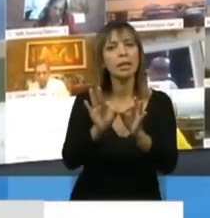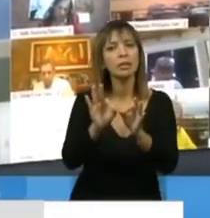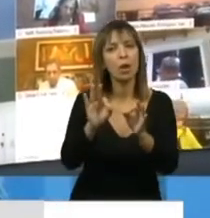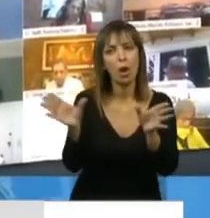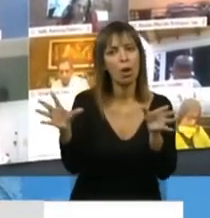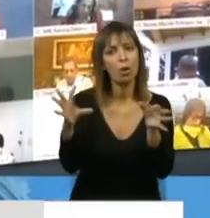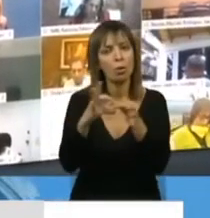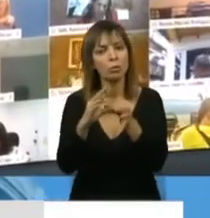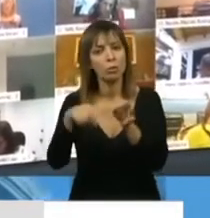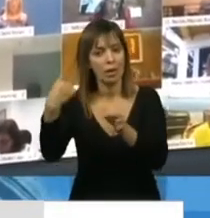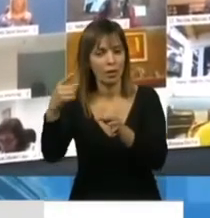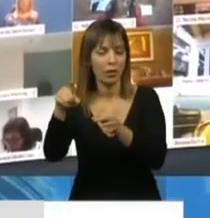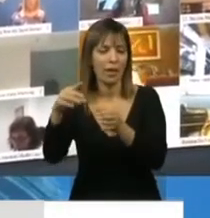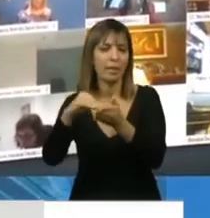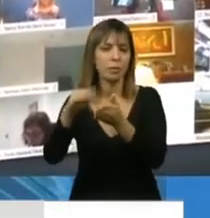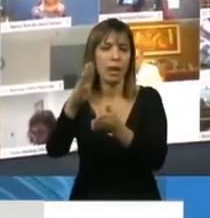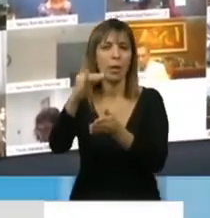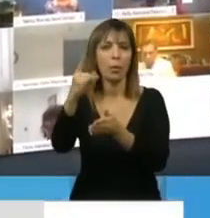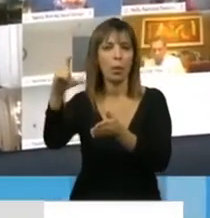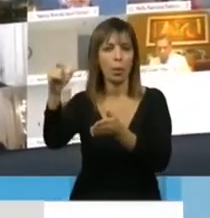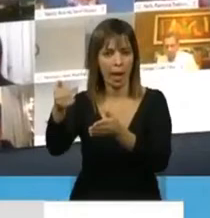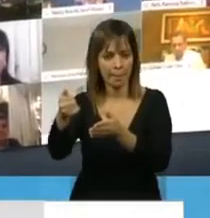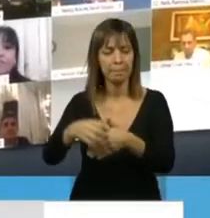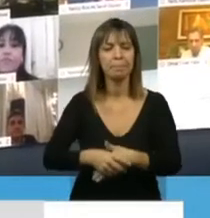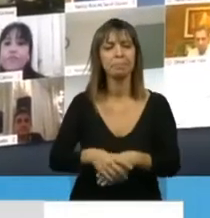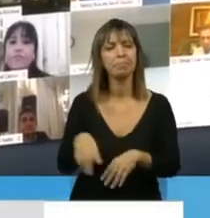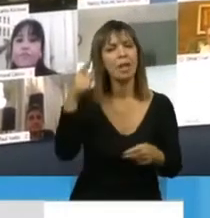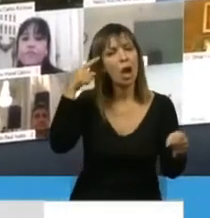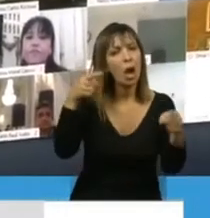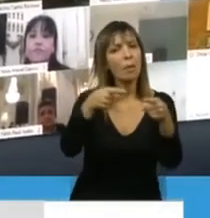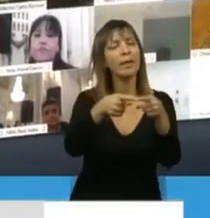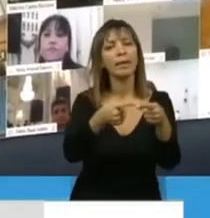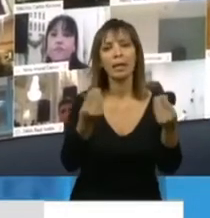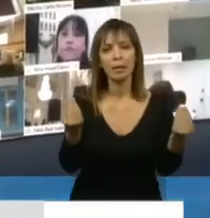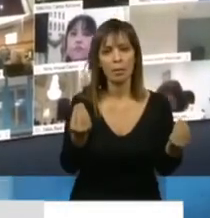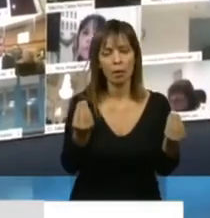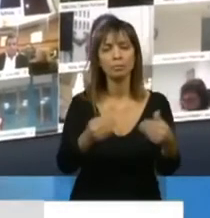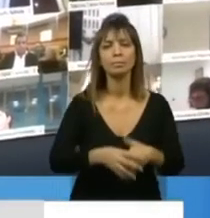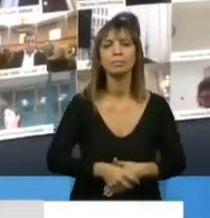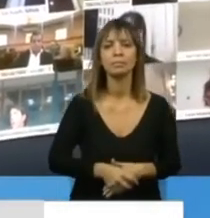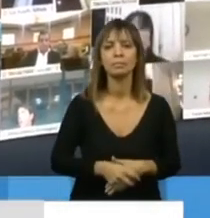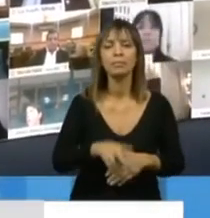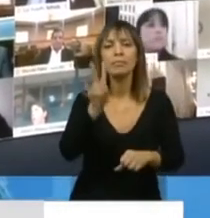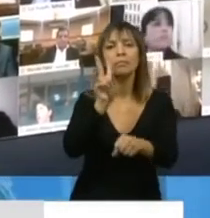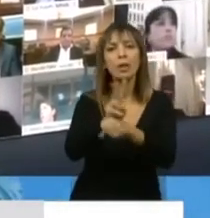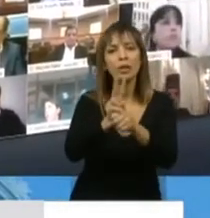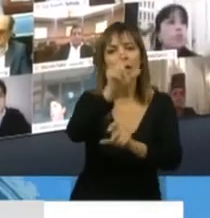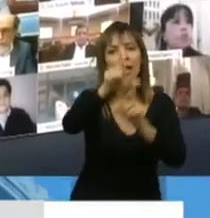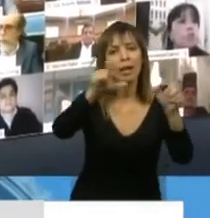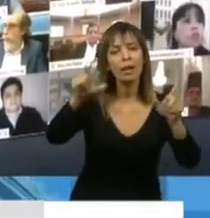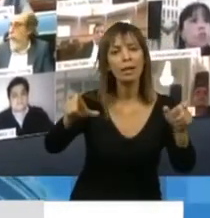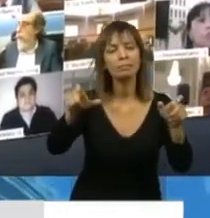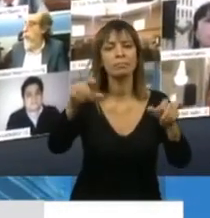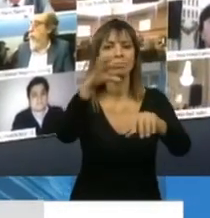autoría del diputado Buca lo que buscamos es, entre otras cosas, proteger a nuestros trabajadores y